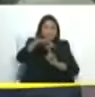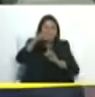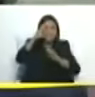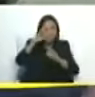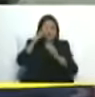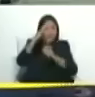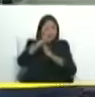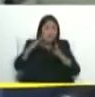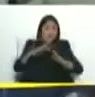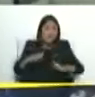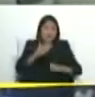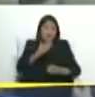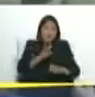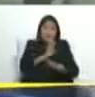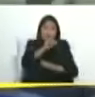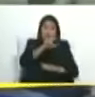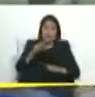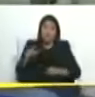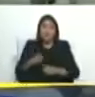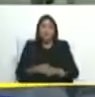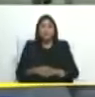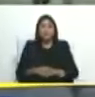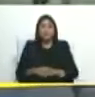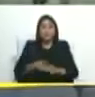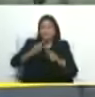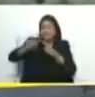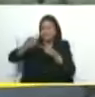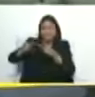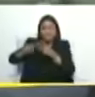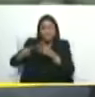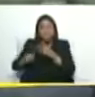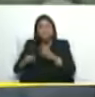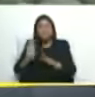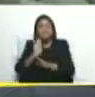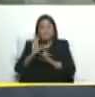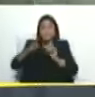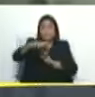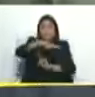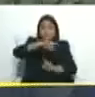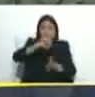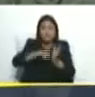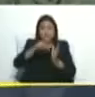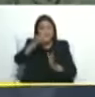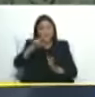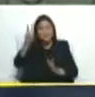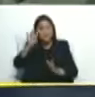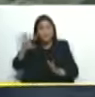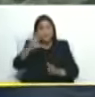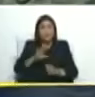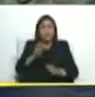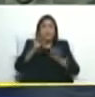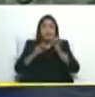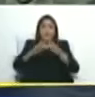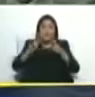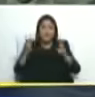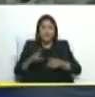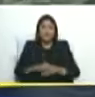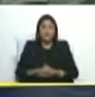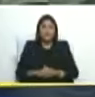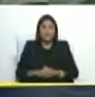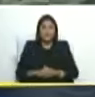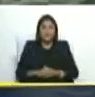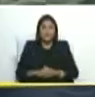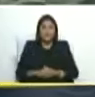para proteger al pueblo activar las redes las ODO es un plan para cuidar el bienestar social una acción inmediata de justicia de paz y de seguridad